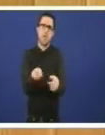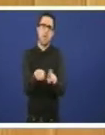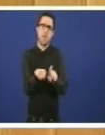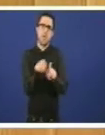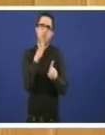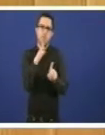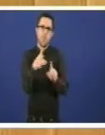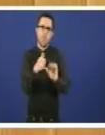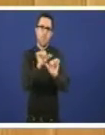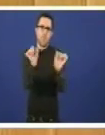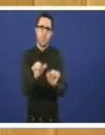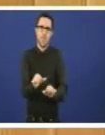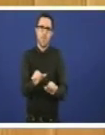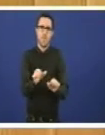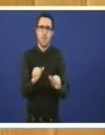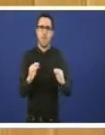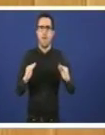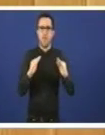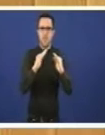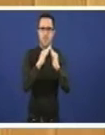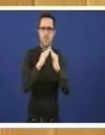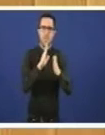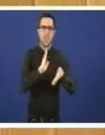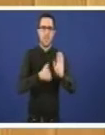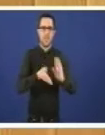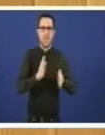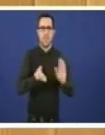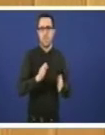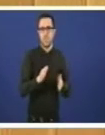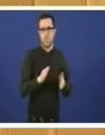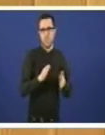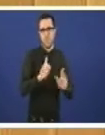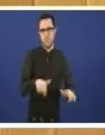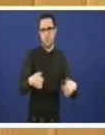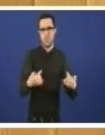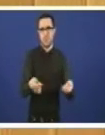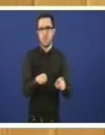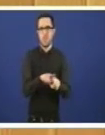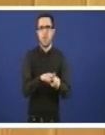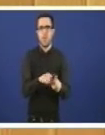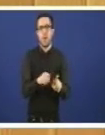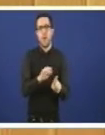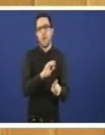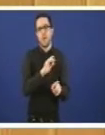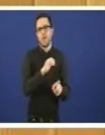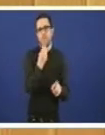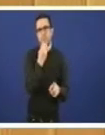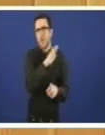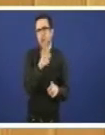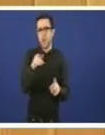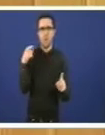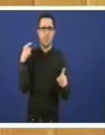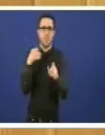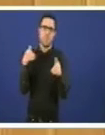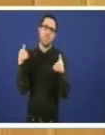do tratamento de residuos máis favorável non só para a saúde das persoas, para o medio ambiente,